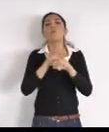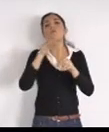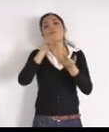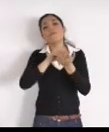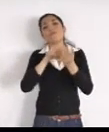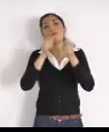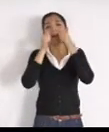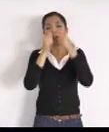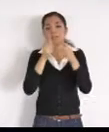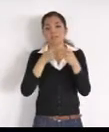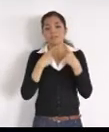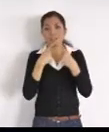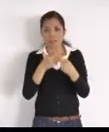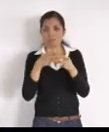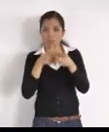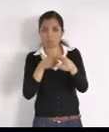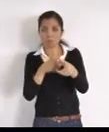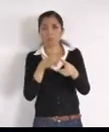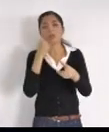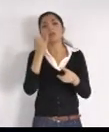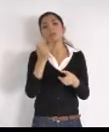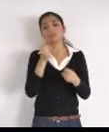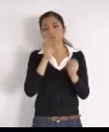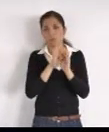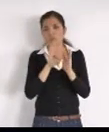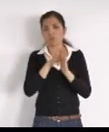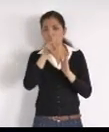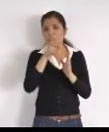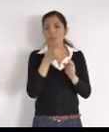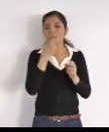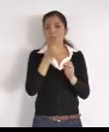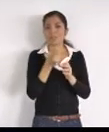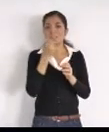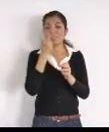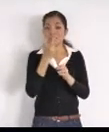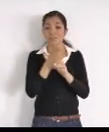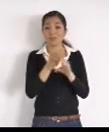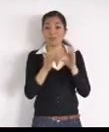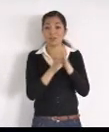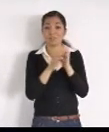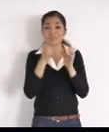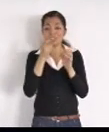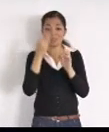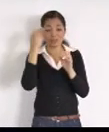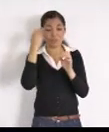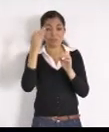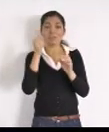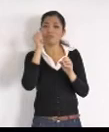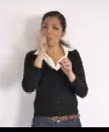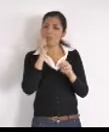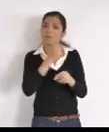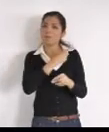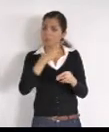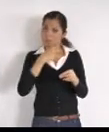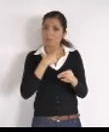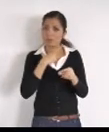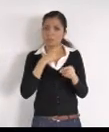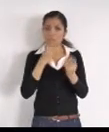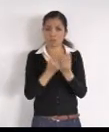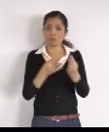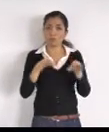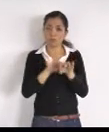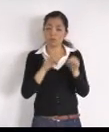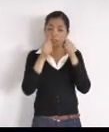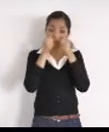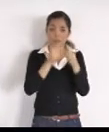ese tipo de casos, en esta temporada, se deben de revisar, con mucho mayor cuidado, y detenimiento, si me pasas los datos exactos, para poder,